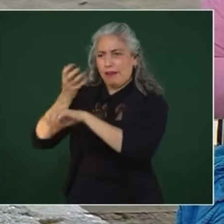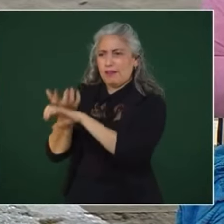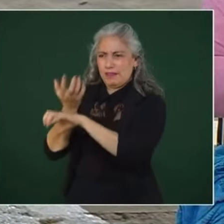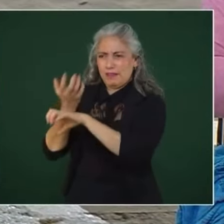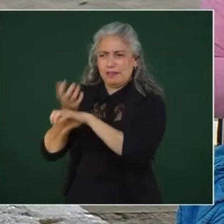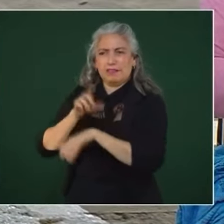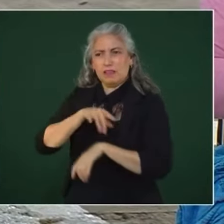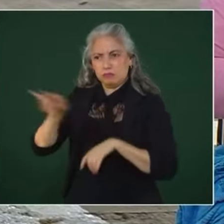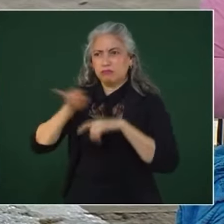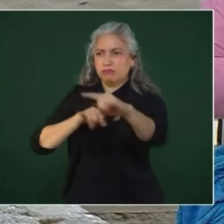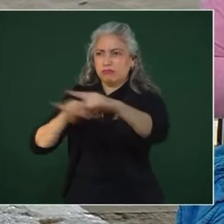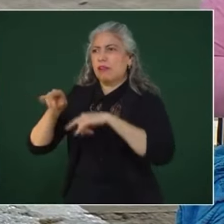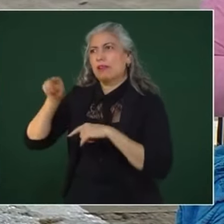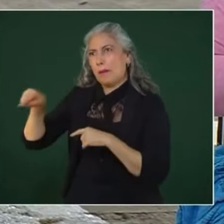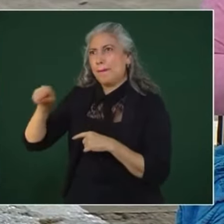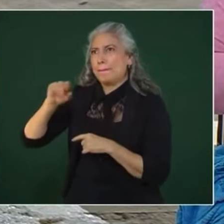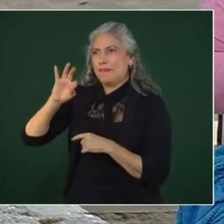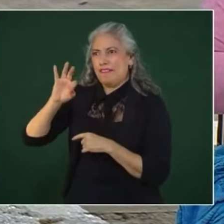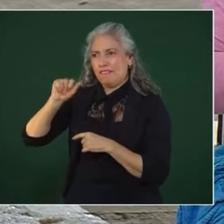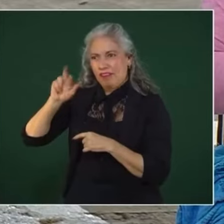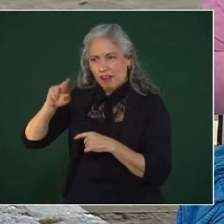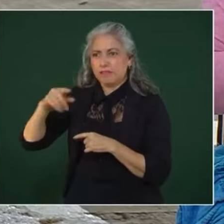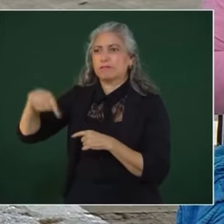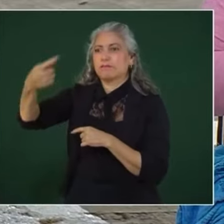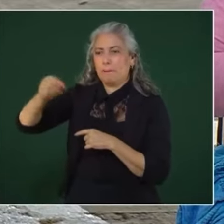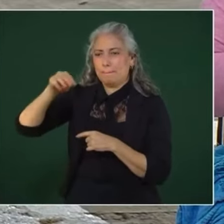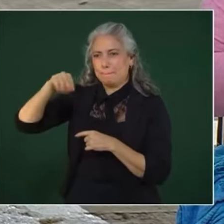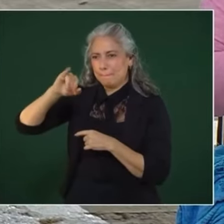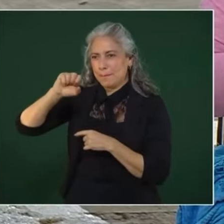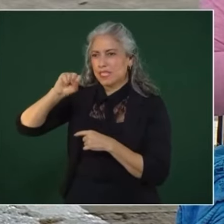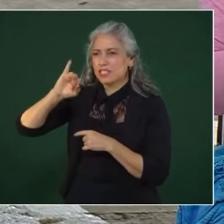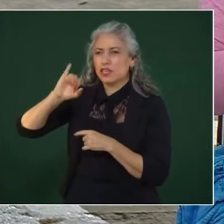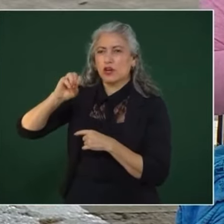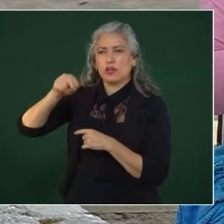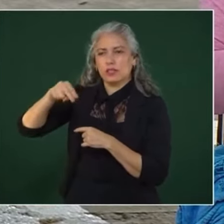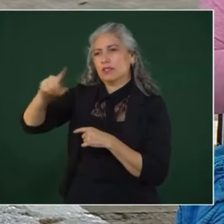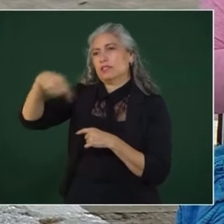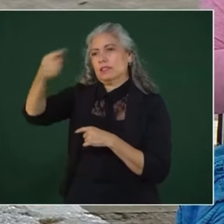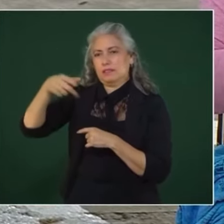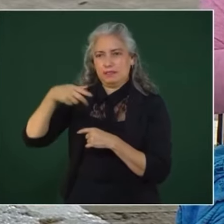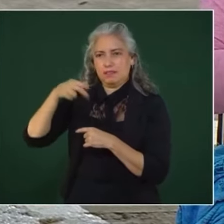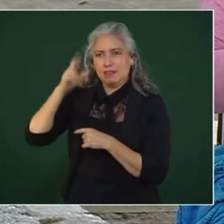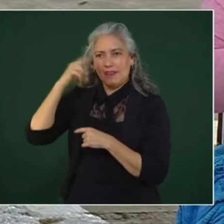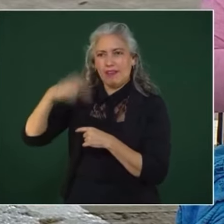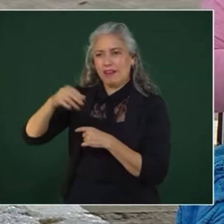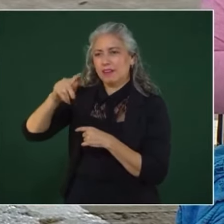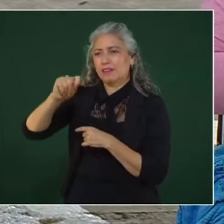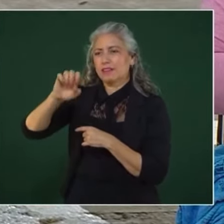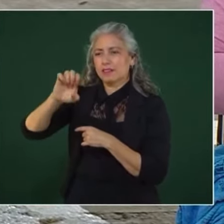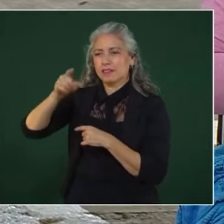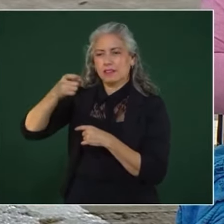FARC, por Mission y por Hidalgo, Texas, y también por Dona y Progreso, Texas también.